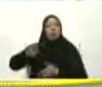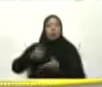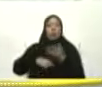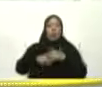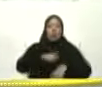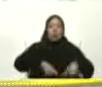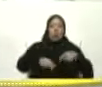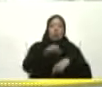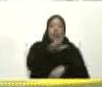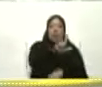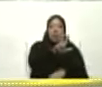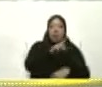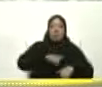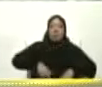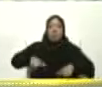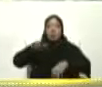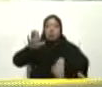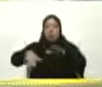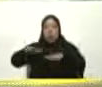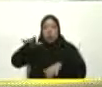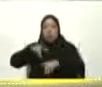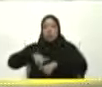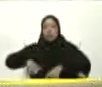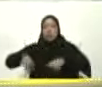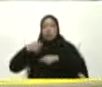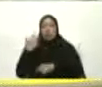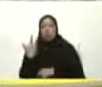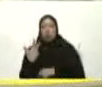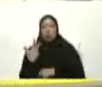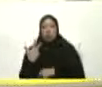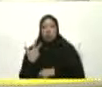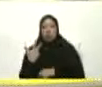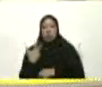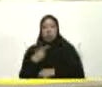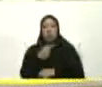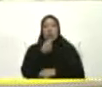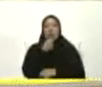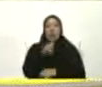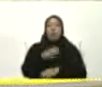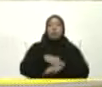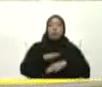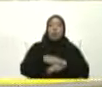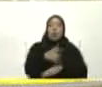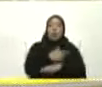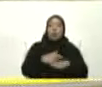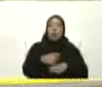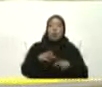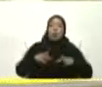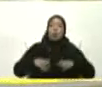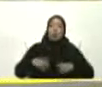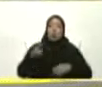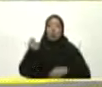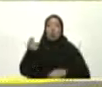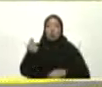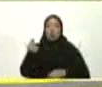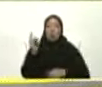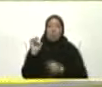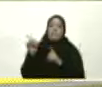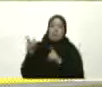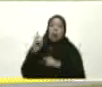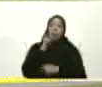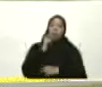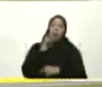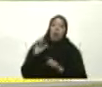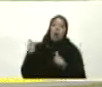Pabellón 5 Y pabellón 15 Eso se dice facilito Pero sabemos Que el señor gobernador Está esperando Que le den las instrucciones Para